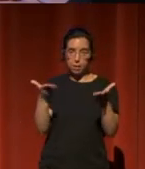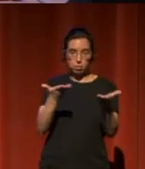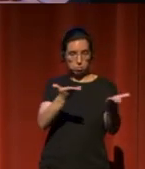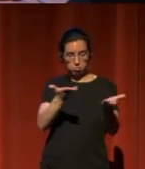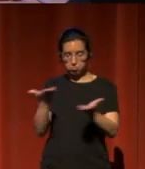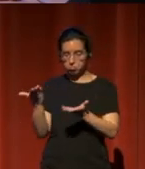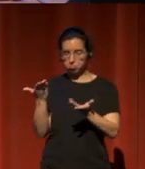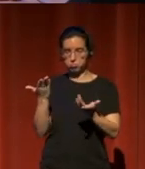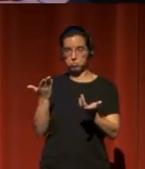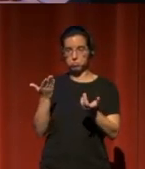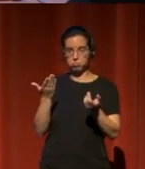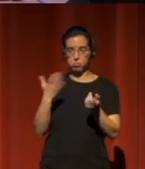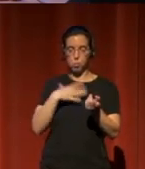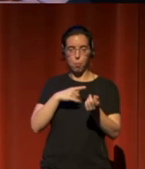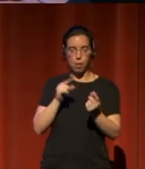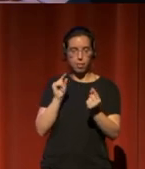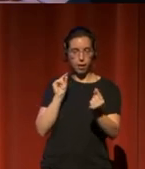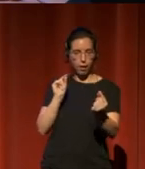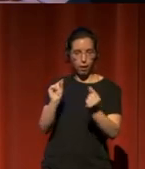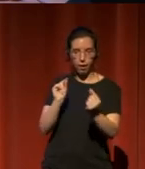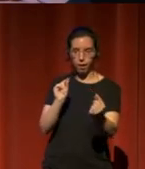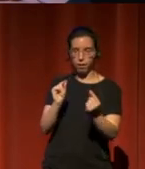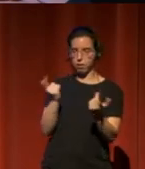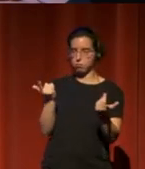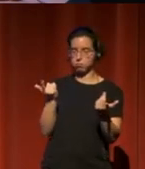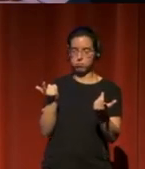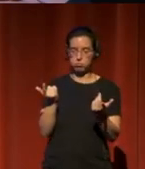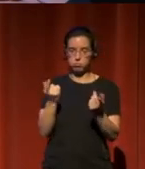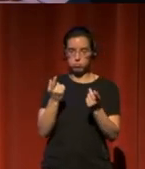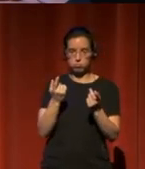discusión, debate, en fin.